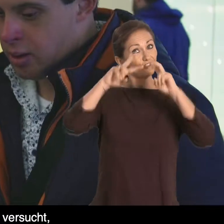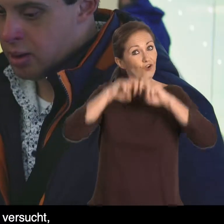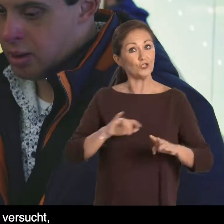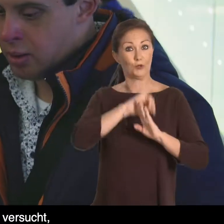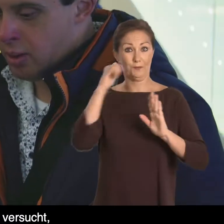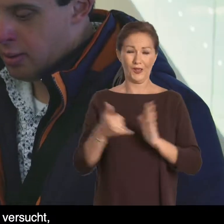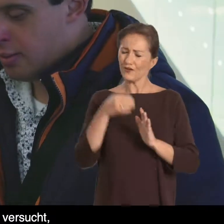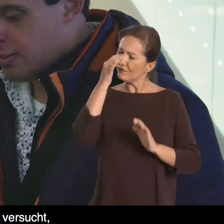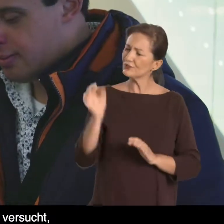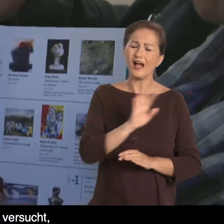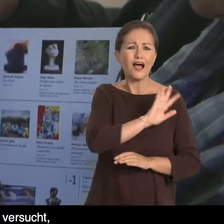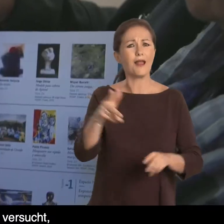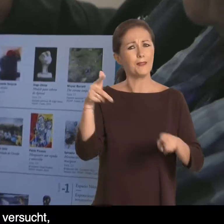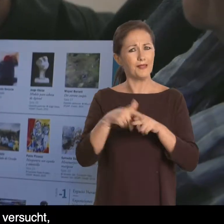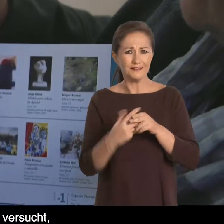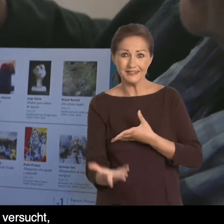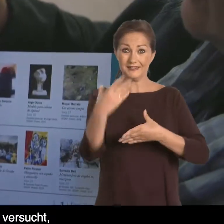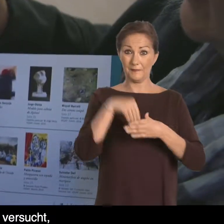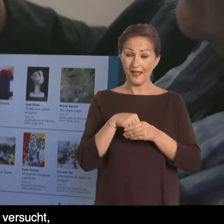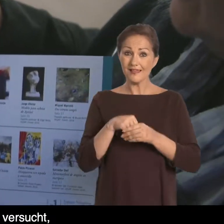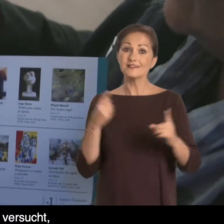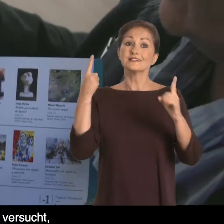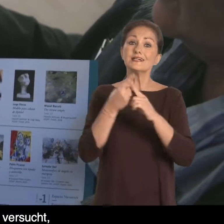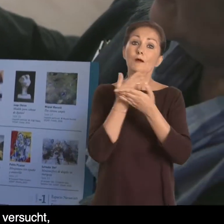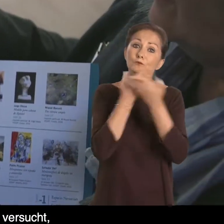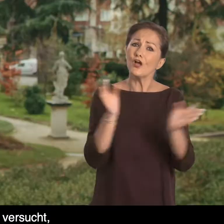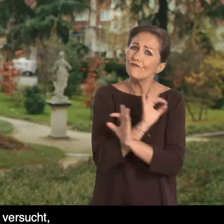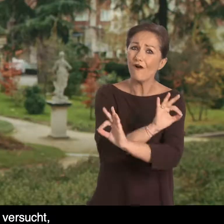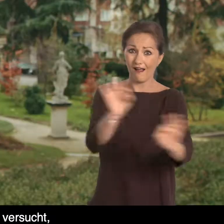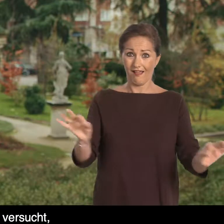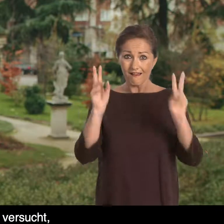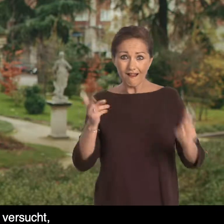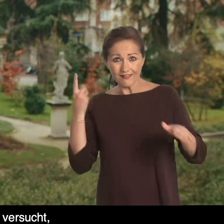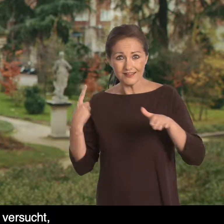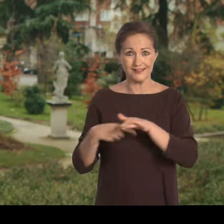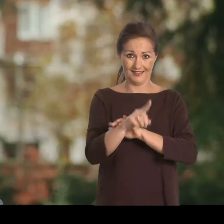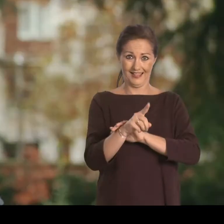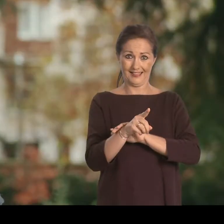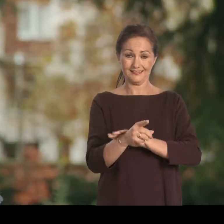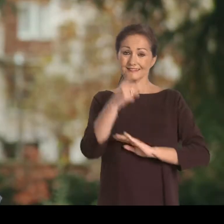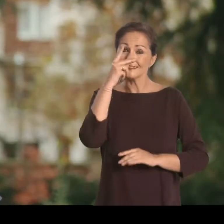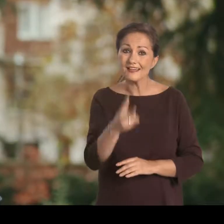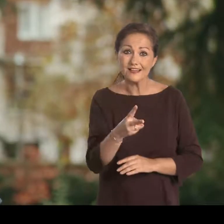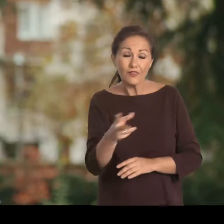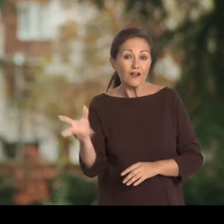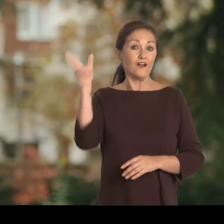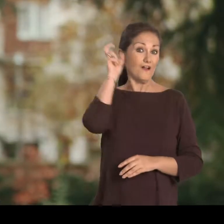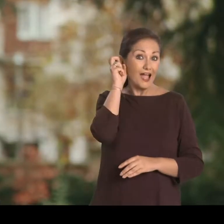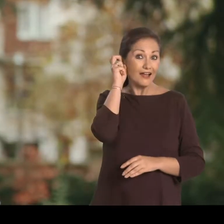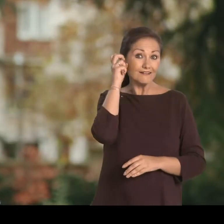Arches es un proyecto participatoria de investigación, que intenta hacer los museos accesibles a las personas con necesidades diferentes de acceso. Necesitas como atención,